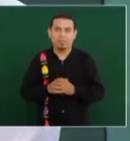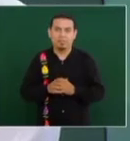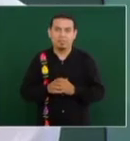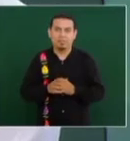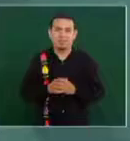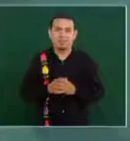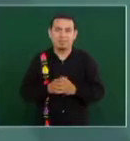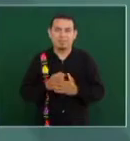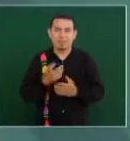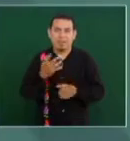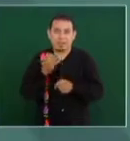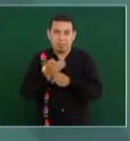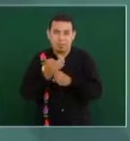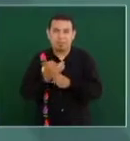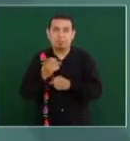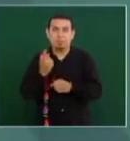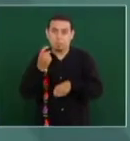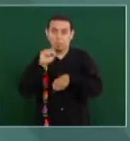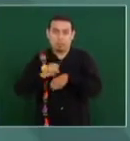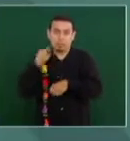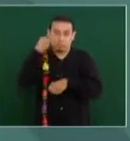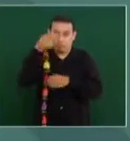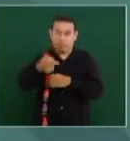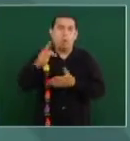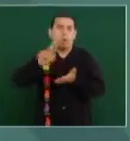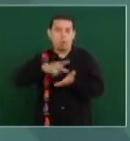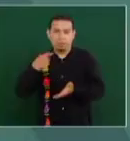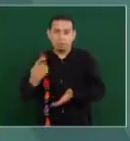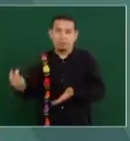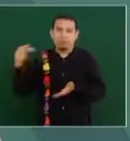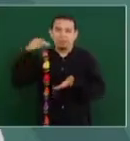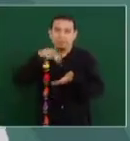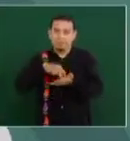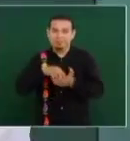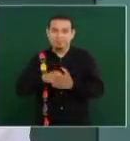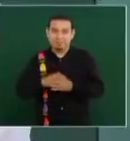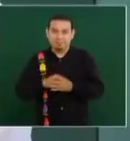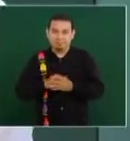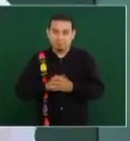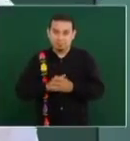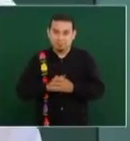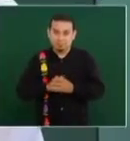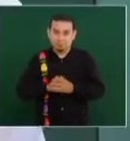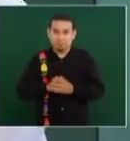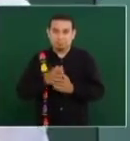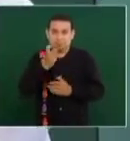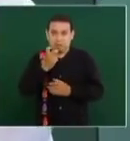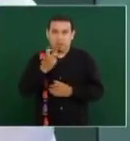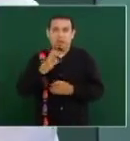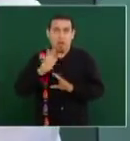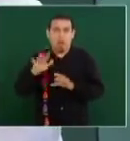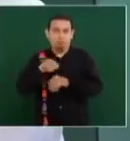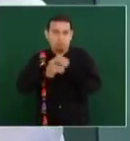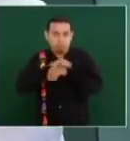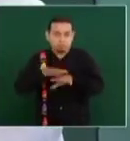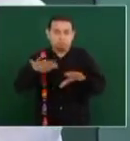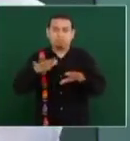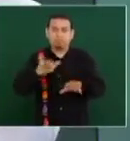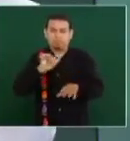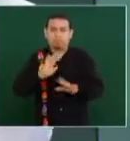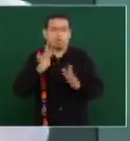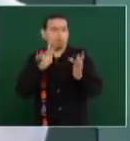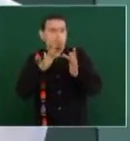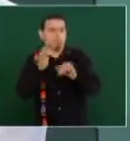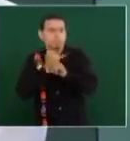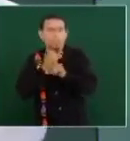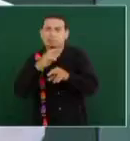voy a regresar. En una semana se transmitió esto que te estoy diciendo en redes,